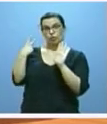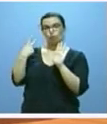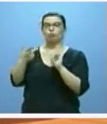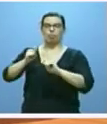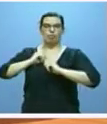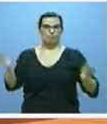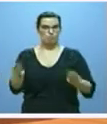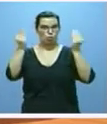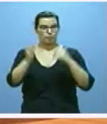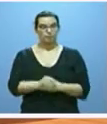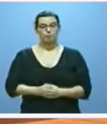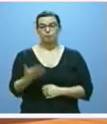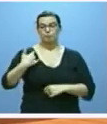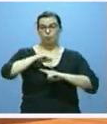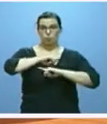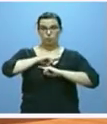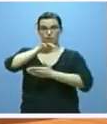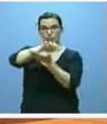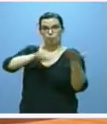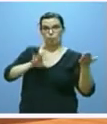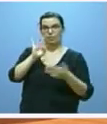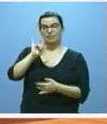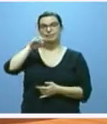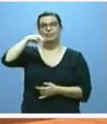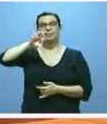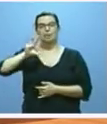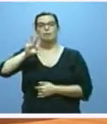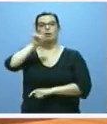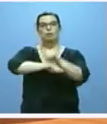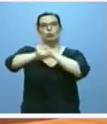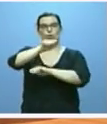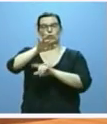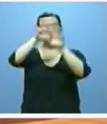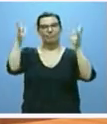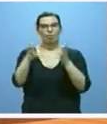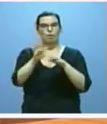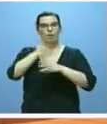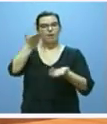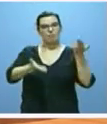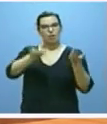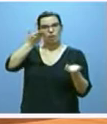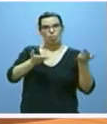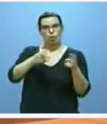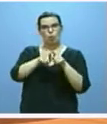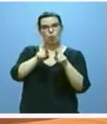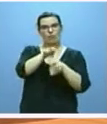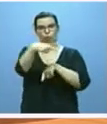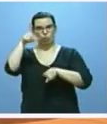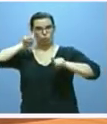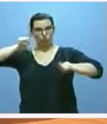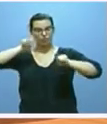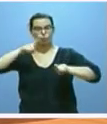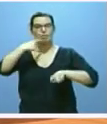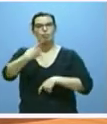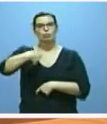En noviembre, el informe TIMSS de la Asociación Internacional para la Evaluación del Rendimiento Educativo nos